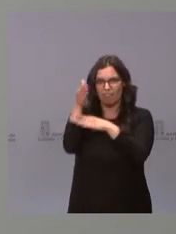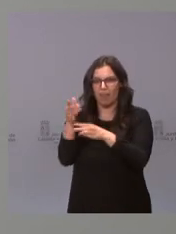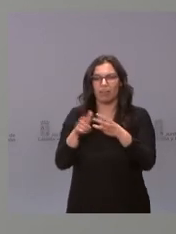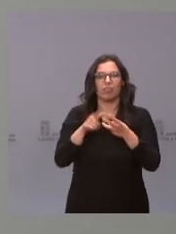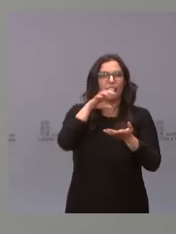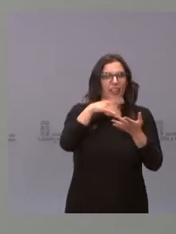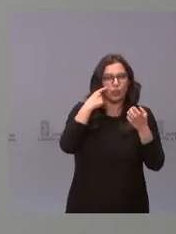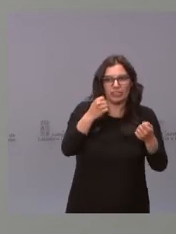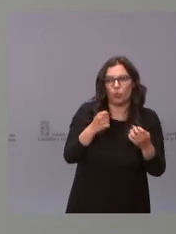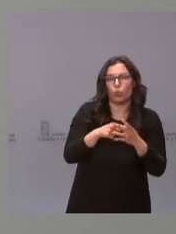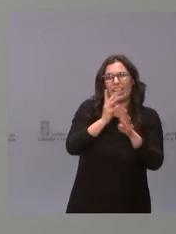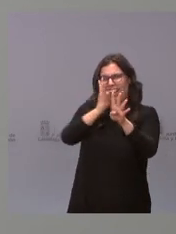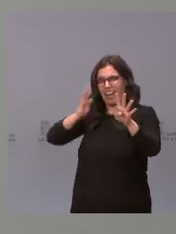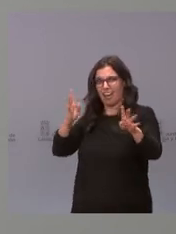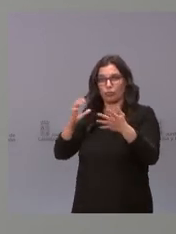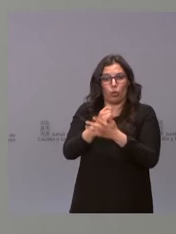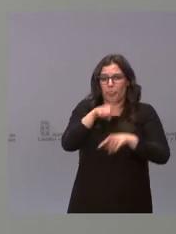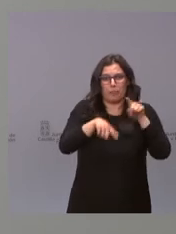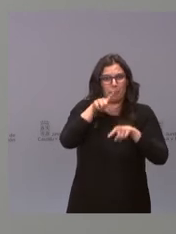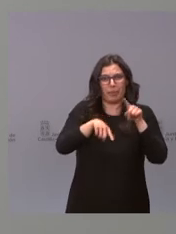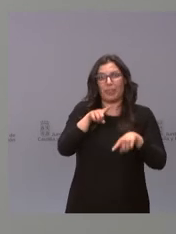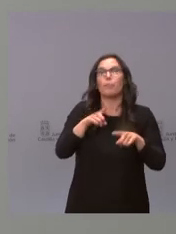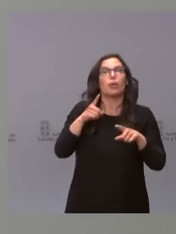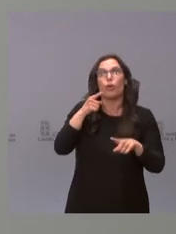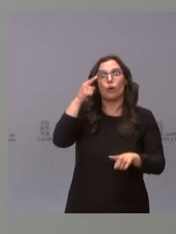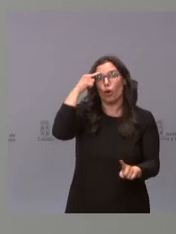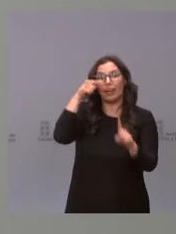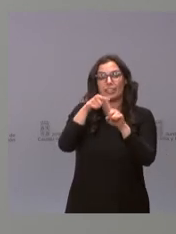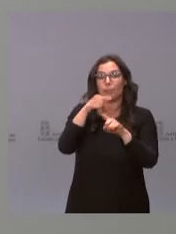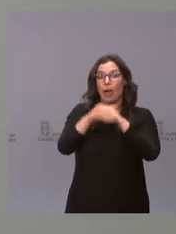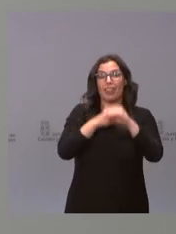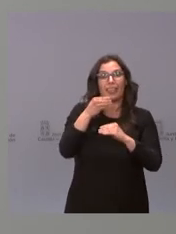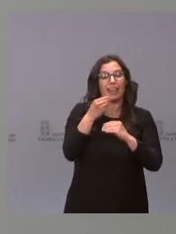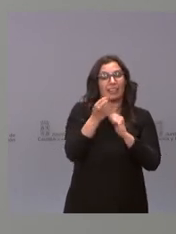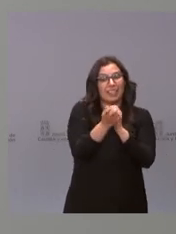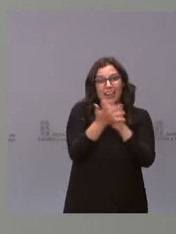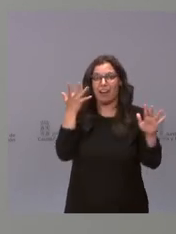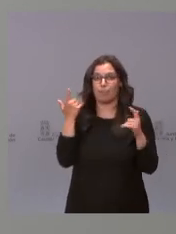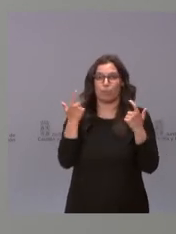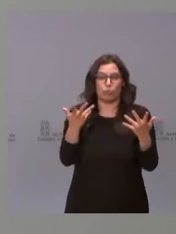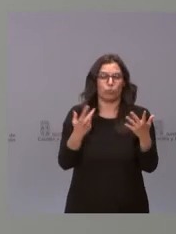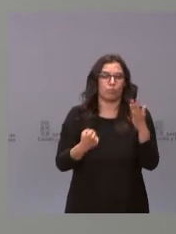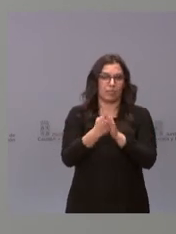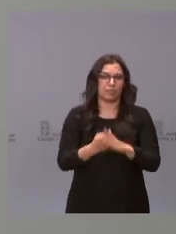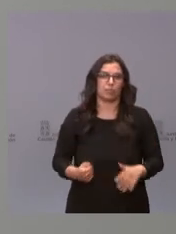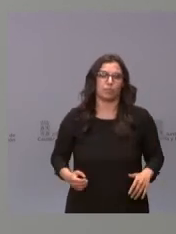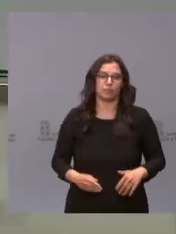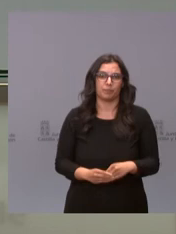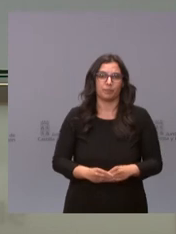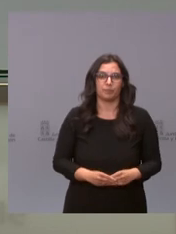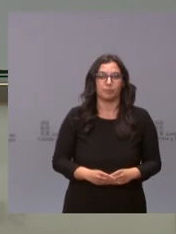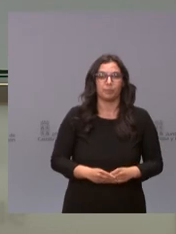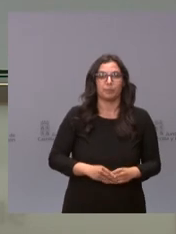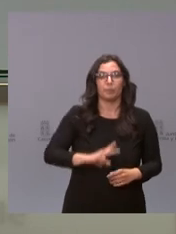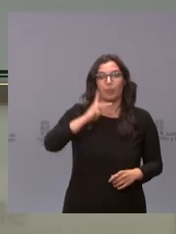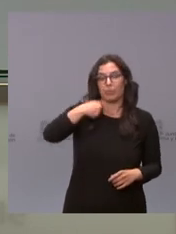vacunación masiva porque el objetivo que tenemos es hacerlo lo más rápido posible y lo más pronto posible la verdad es